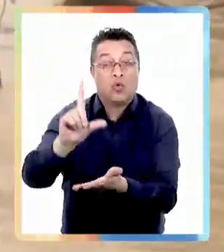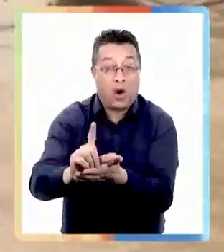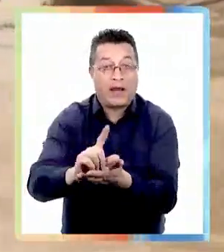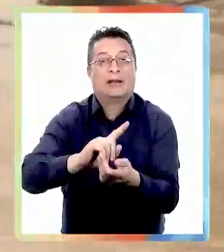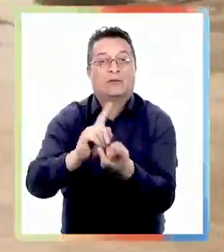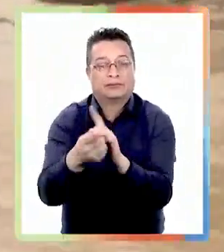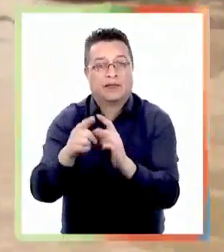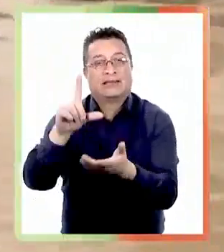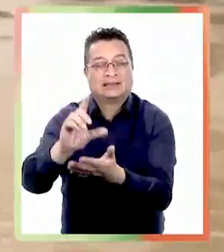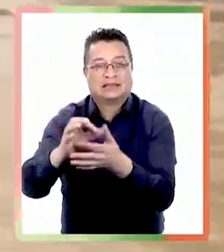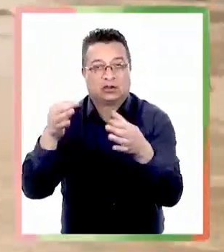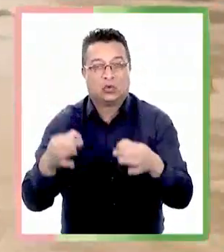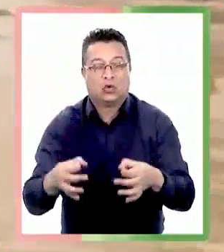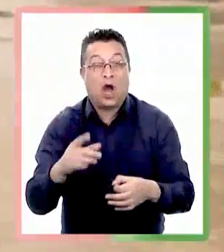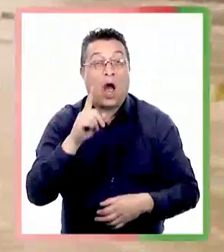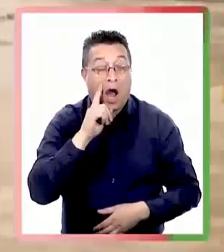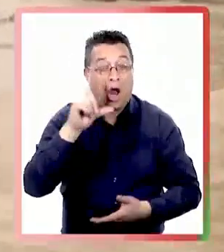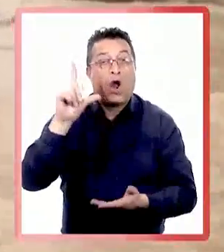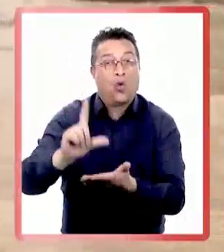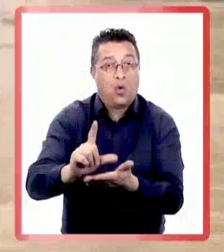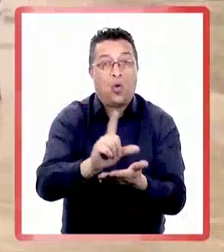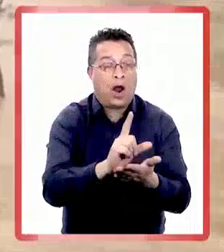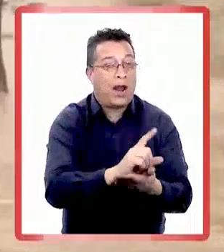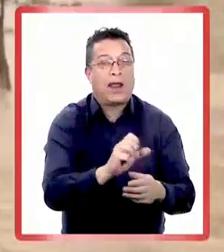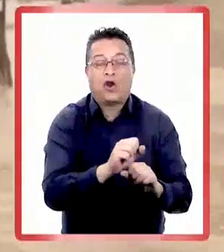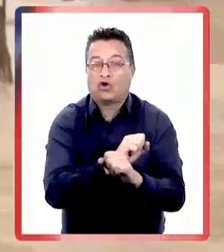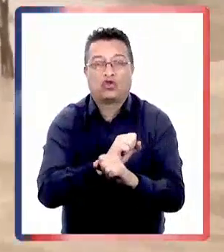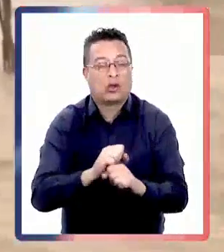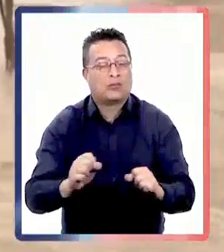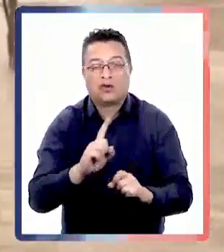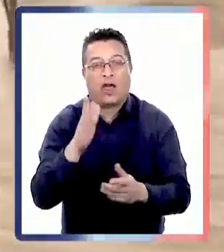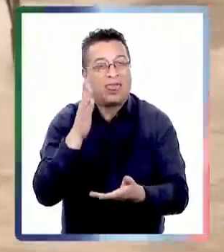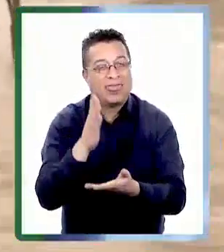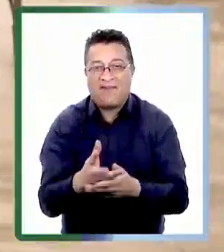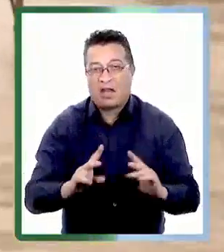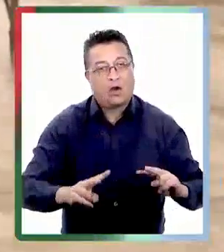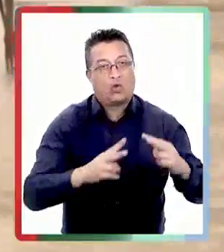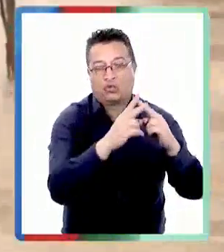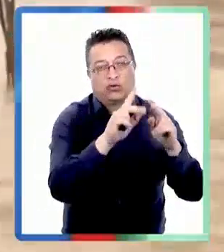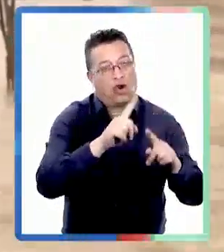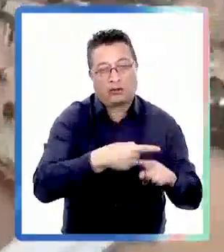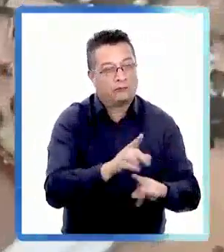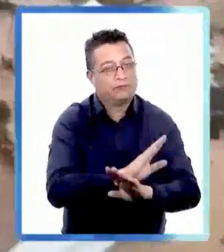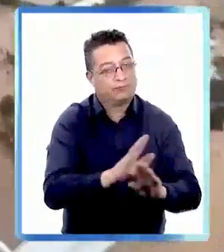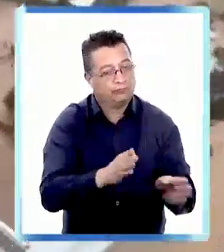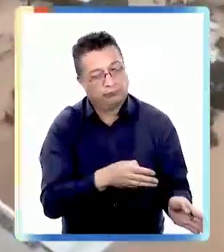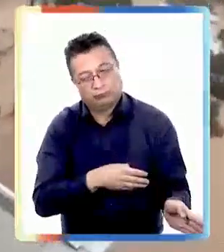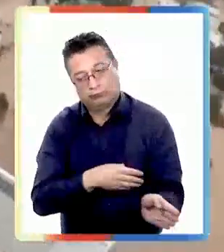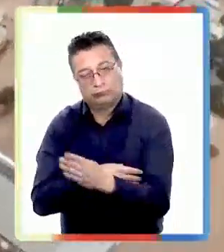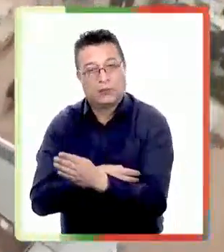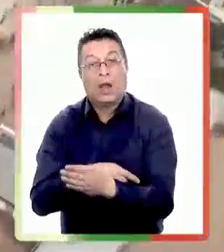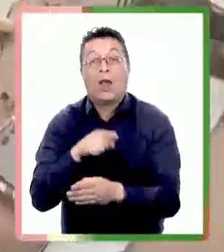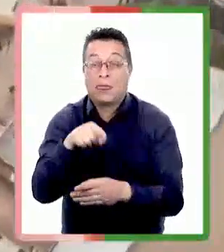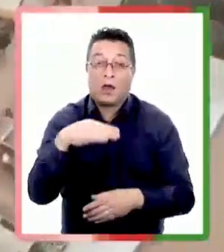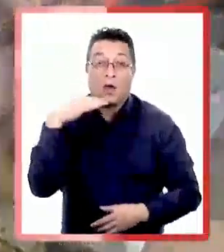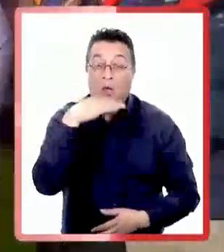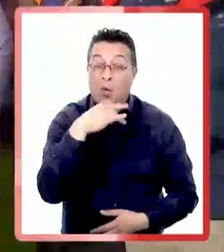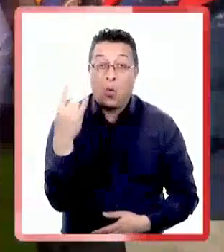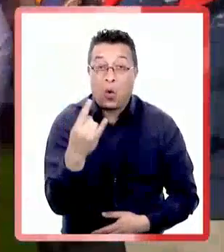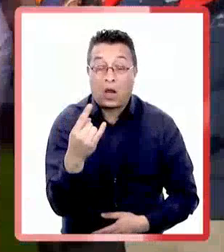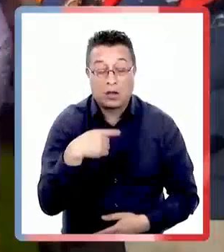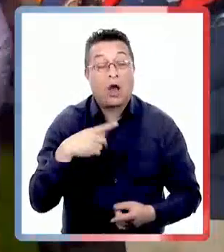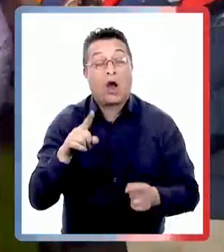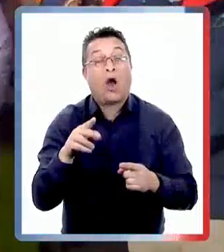de emergencia para quienes lo perdieron todo y estarán emplazadas en un lugar seguro. Hay lugares en los cuales no se puede